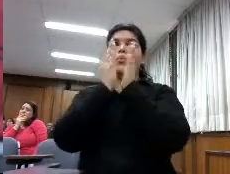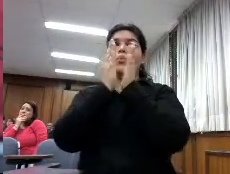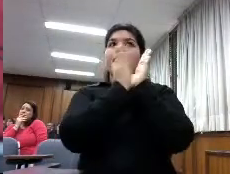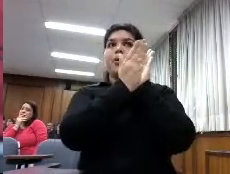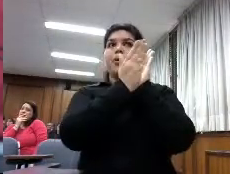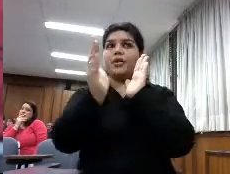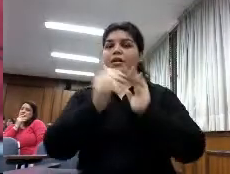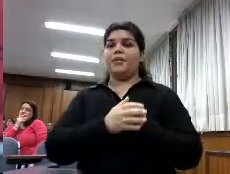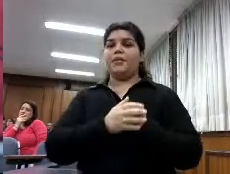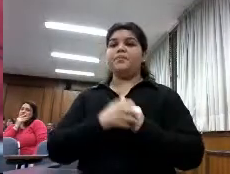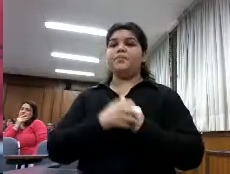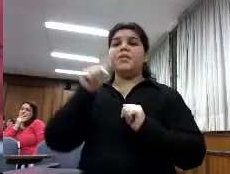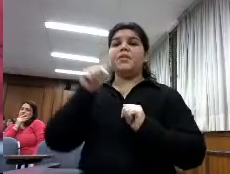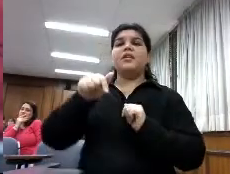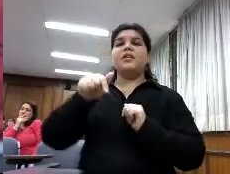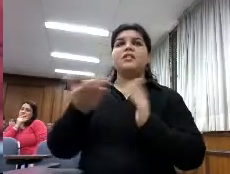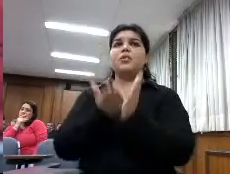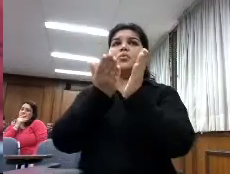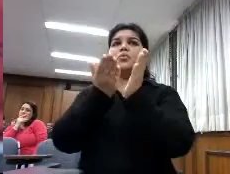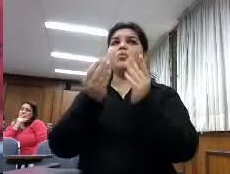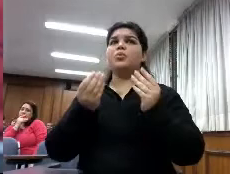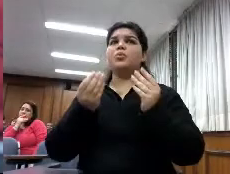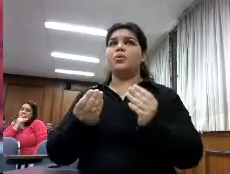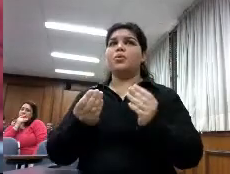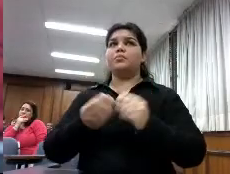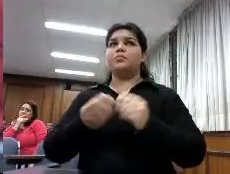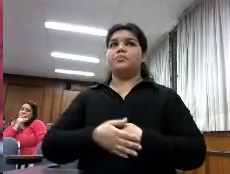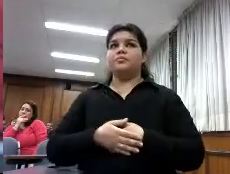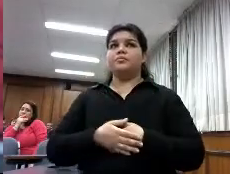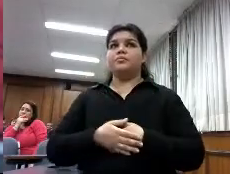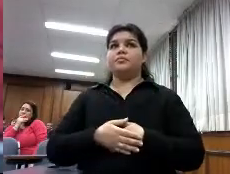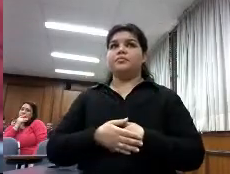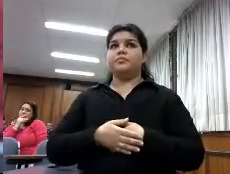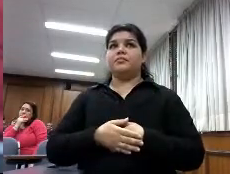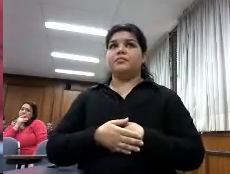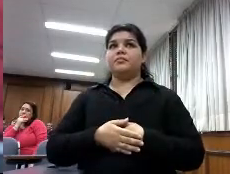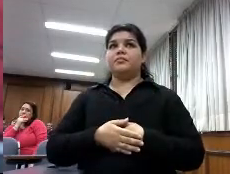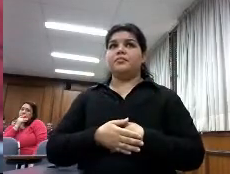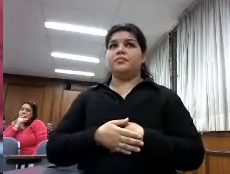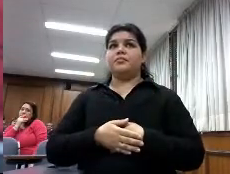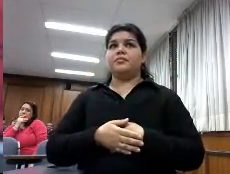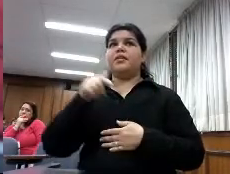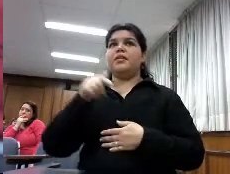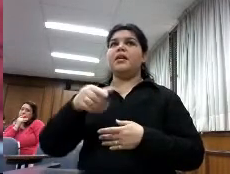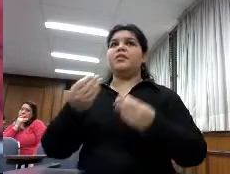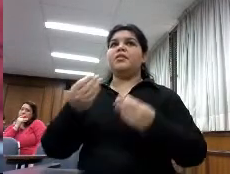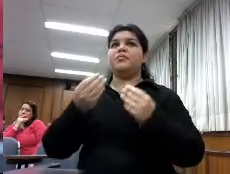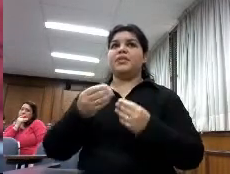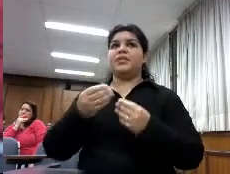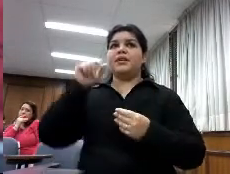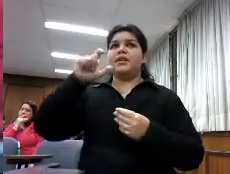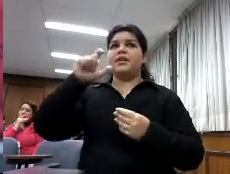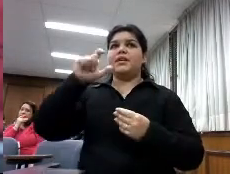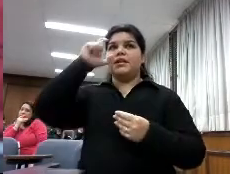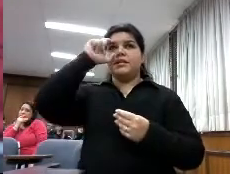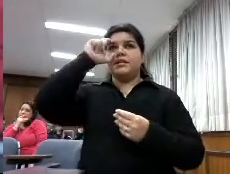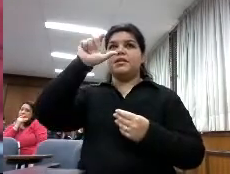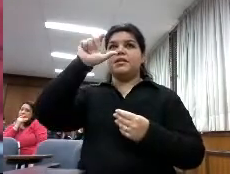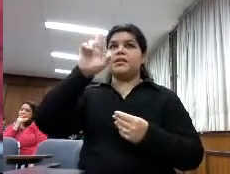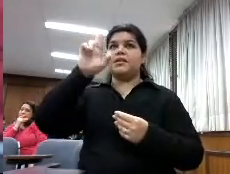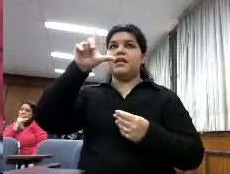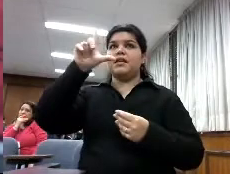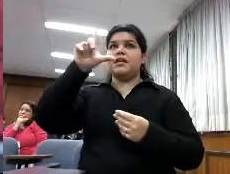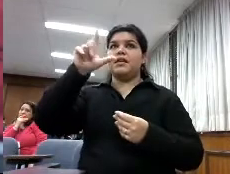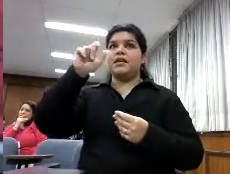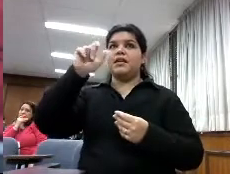participa el proyecto Iberbibliotecas y también participa CERLAC Yo creo que es el mayor estudio